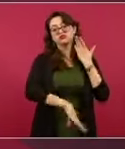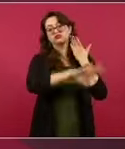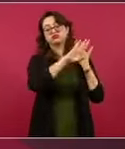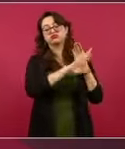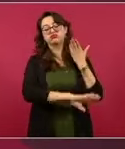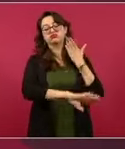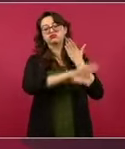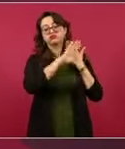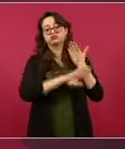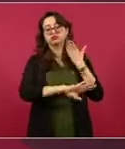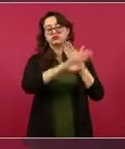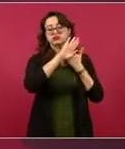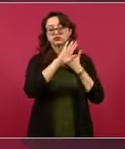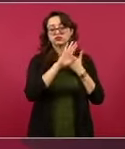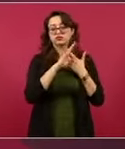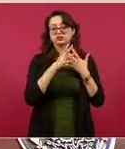nosotros,